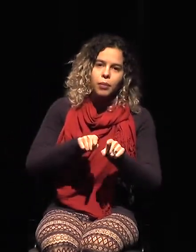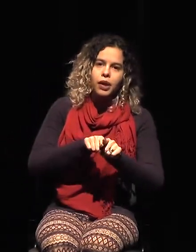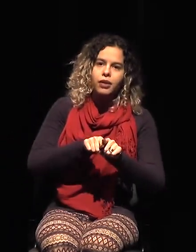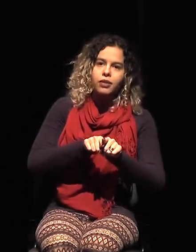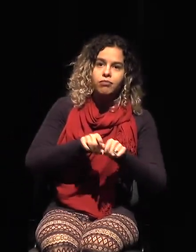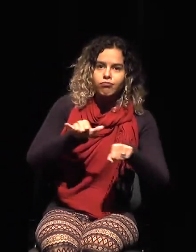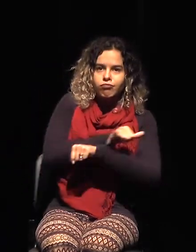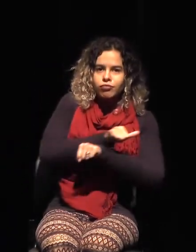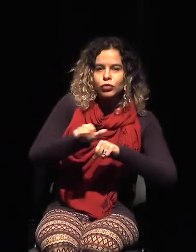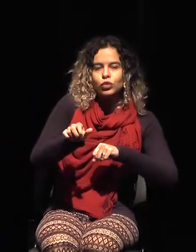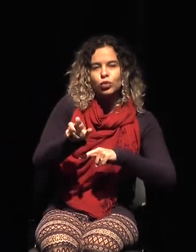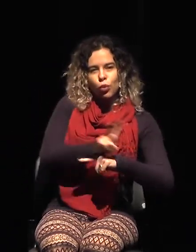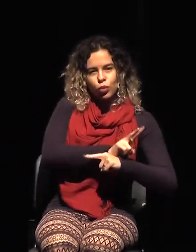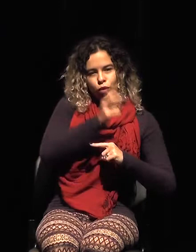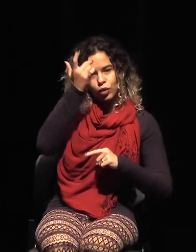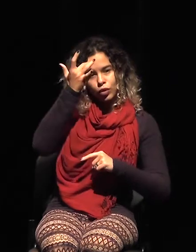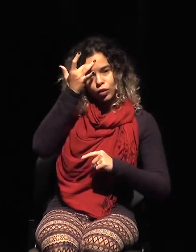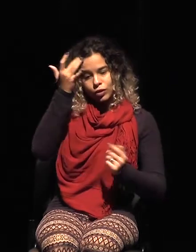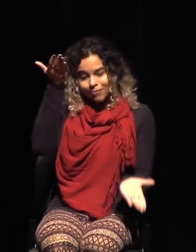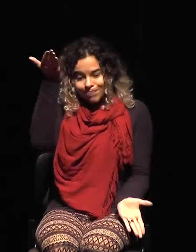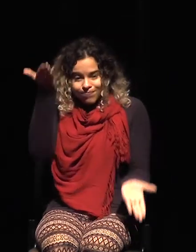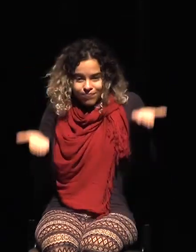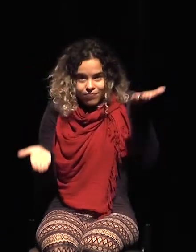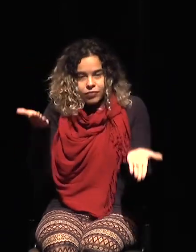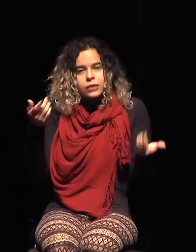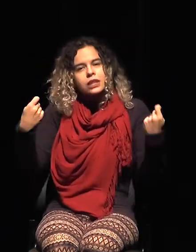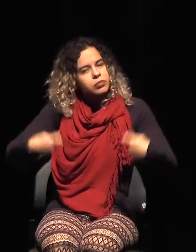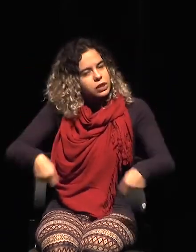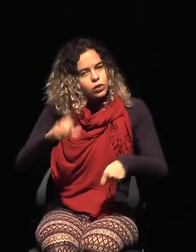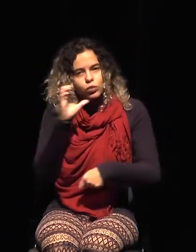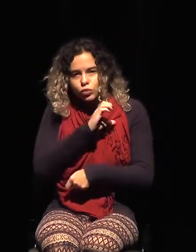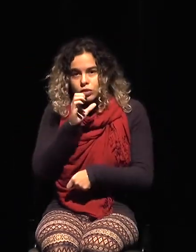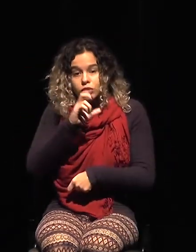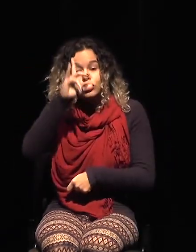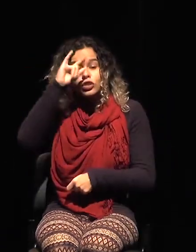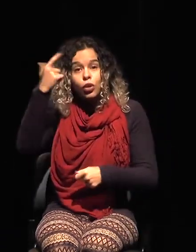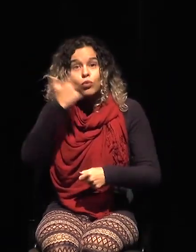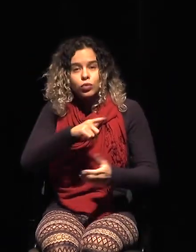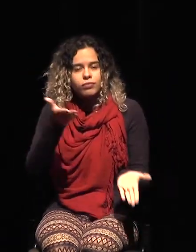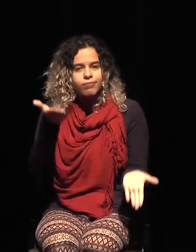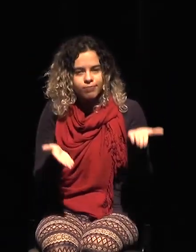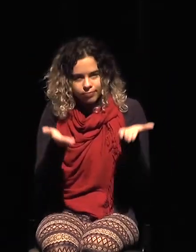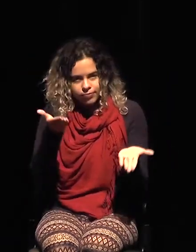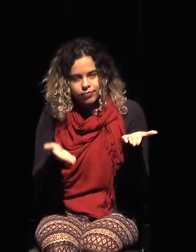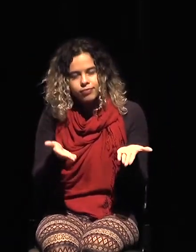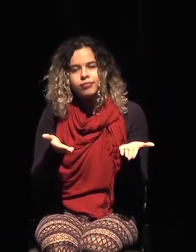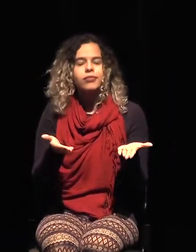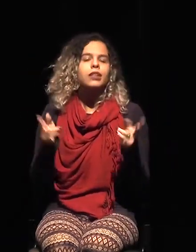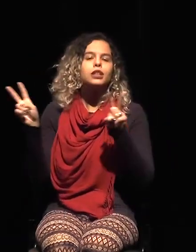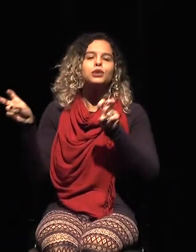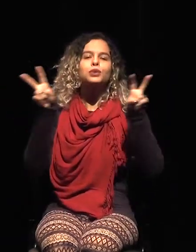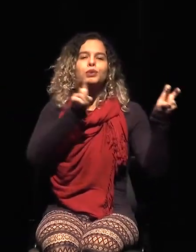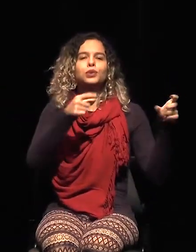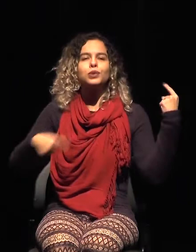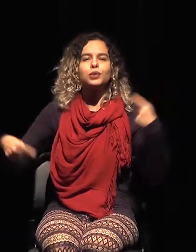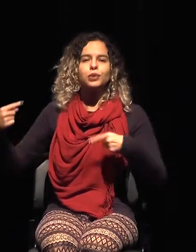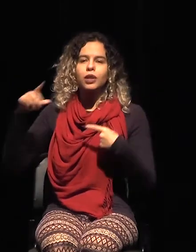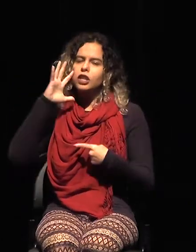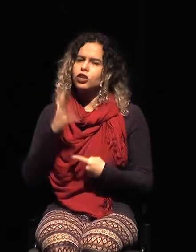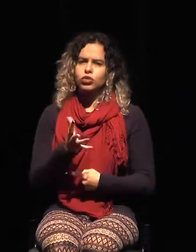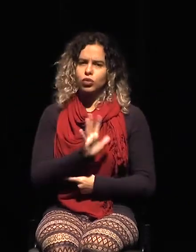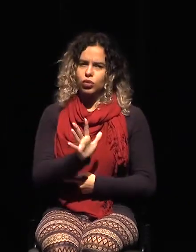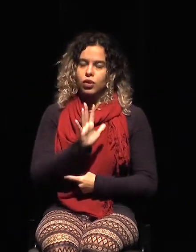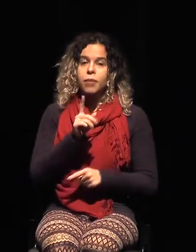punto mediano, para poder llegar a partir de ahí y equilibrar estos temas, que no los vamos a solucionar, pero por lo menos